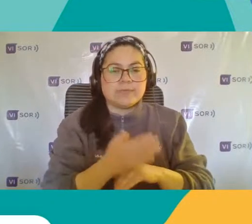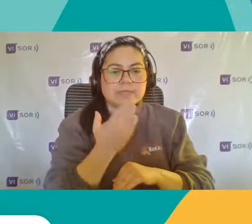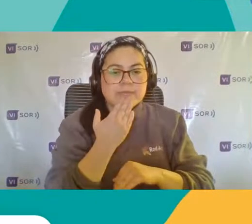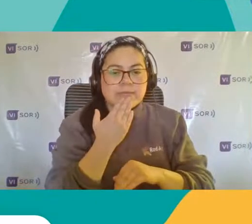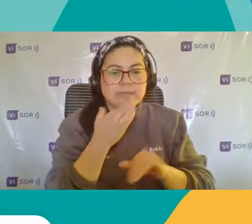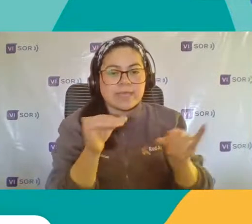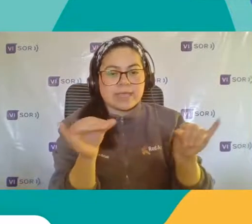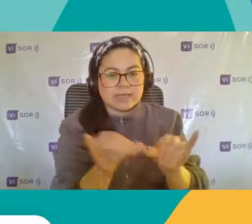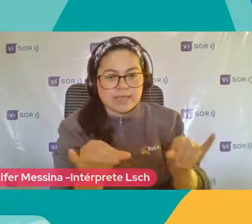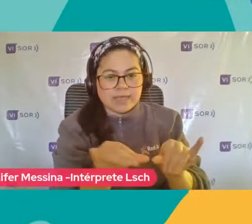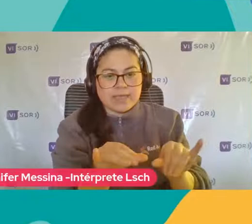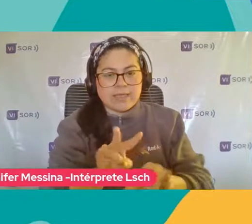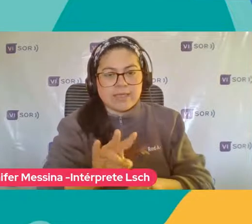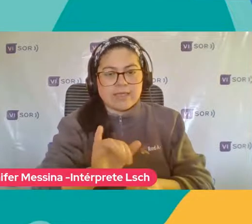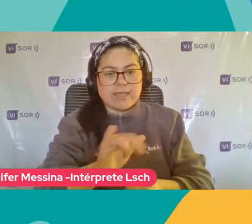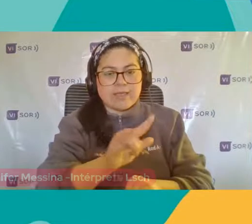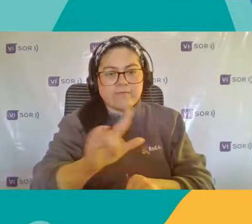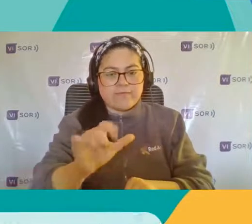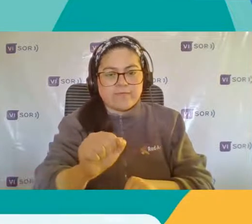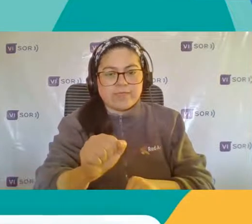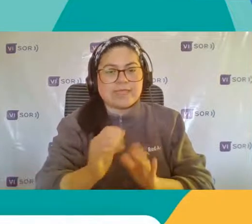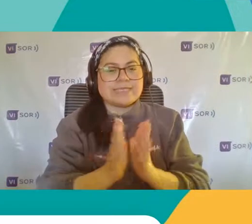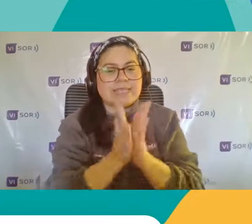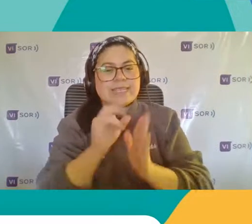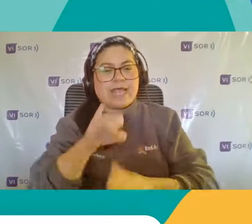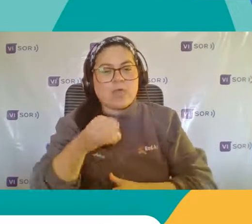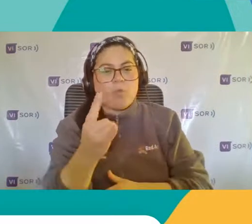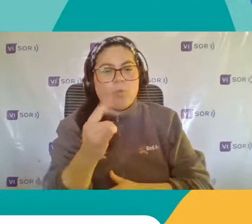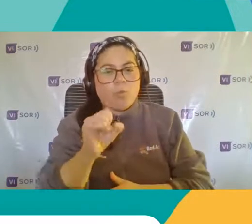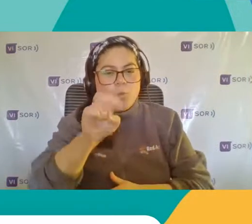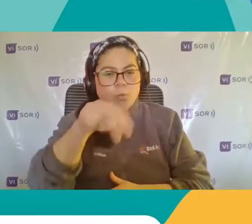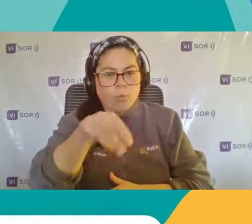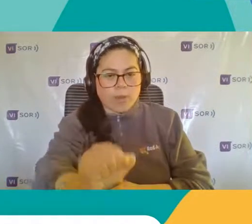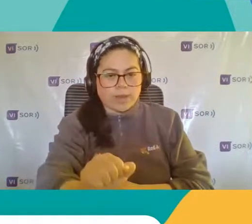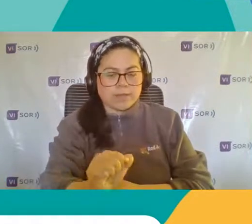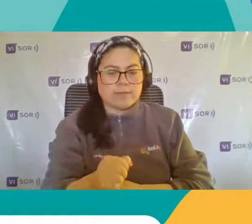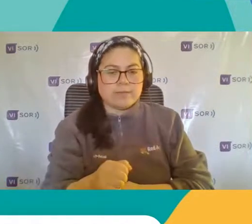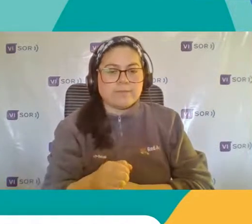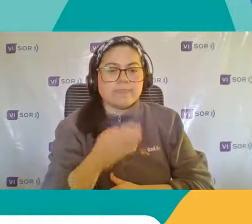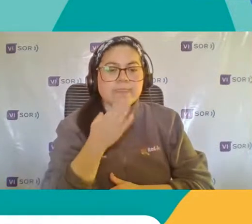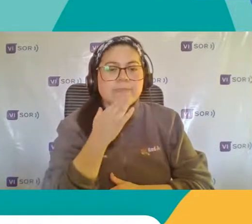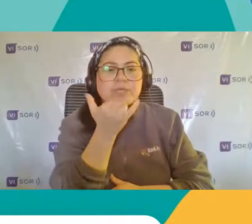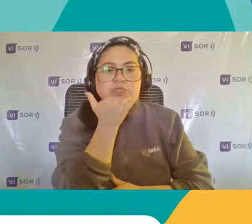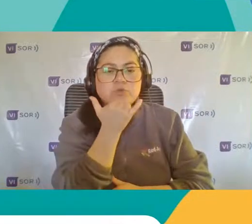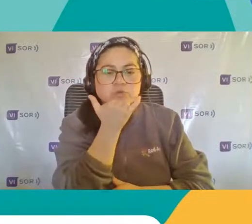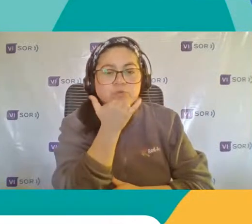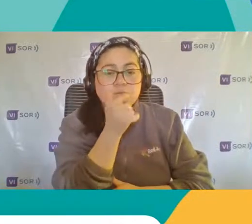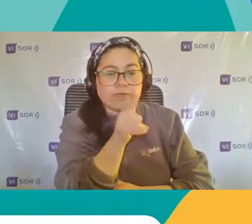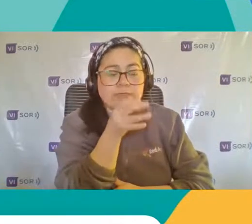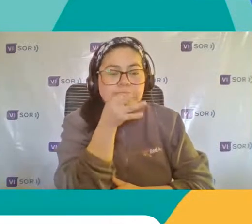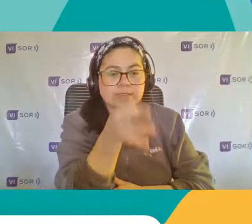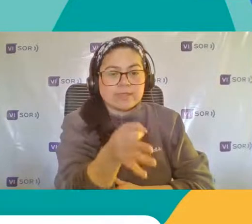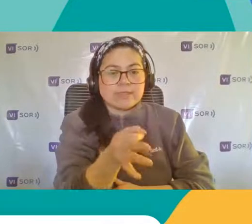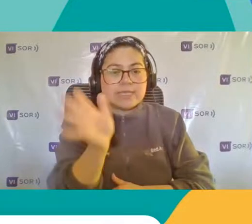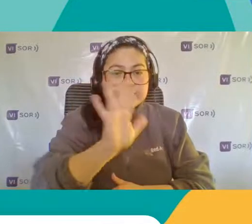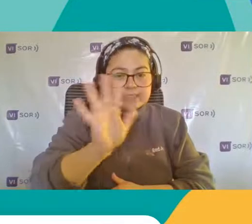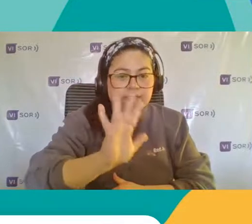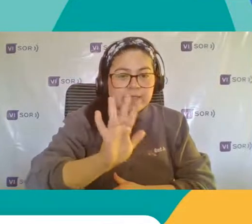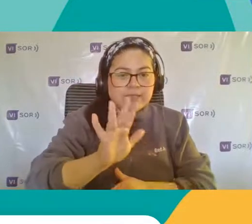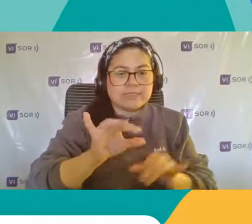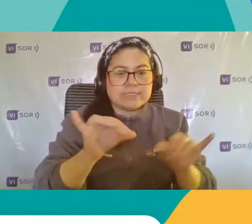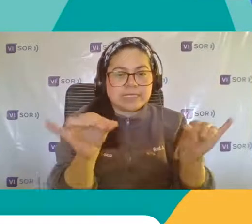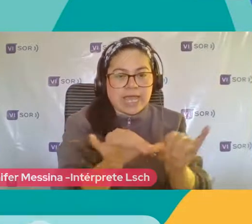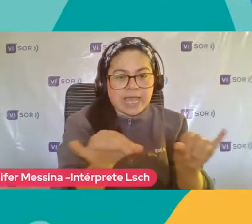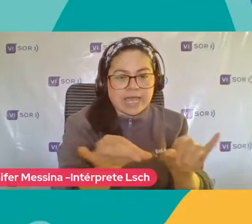Infantil Villa Cordillera De Santa Juana De través De nuestro canal De YouTube Dicen también Desde Salacuna